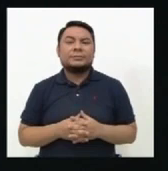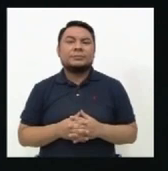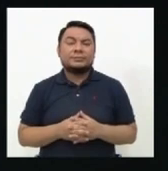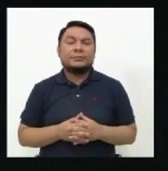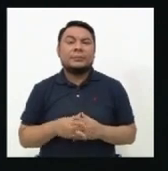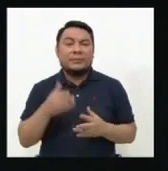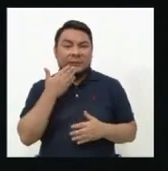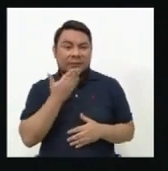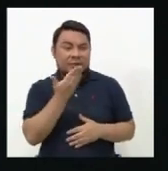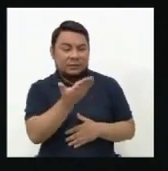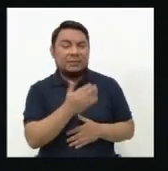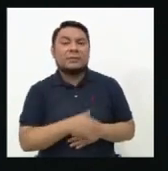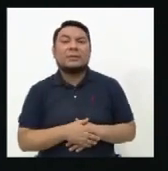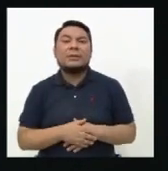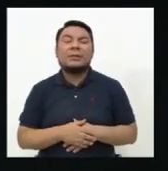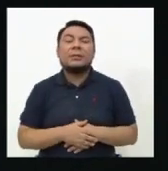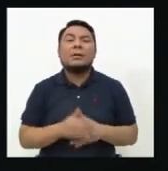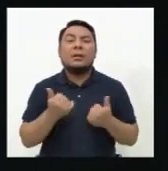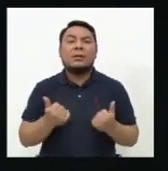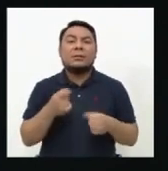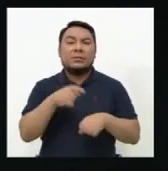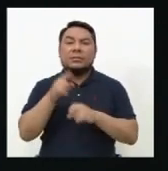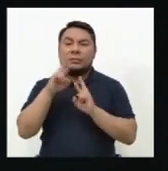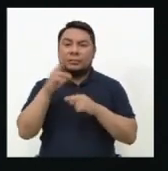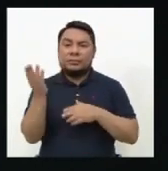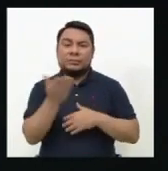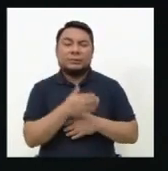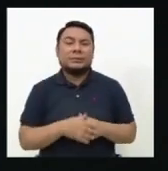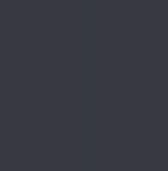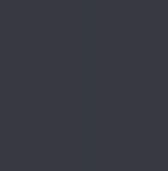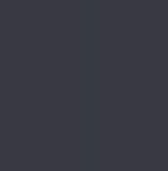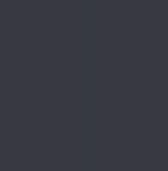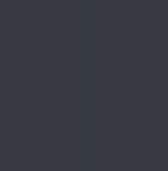Gracias, candidato. Momento de la dúplica.